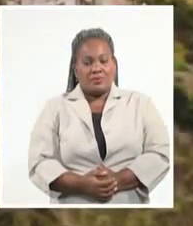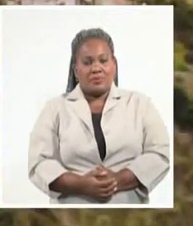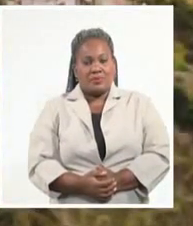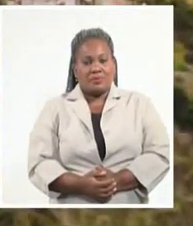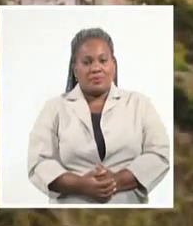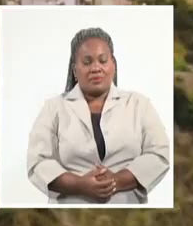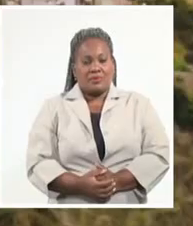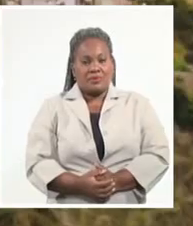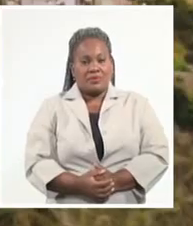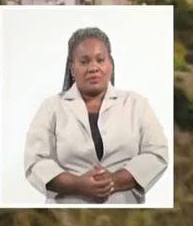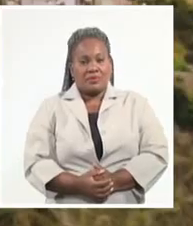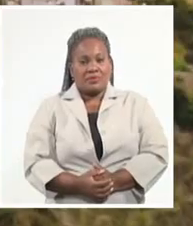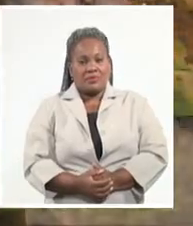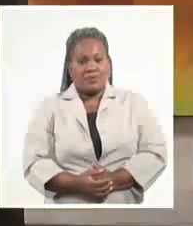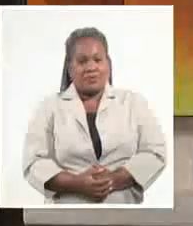Cubana.